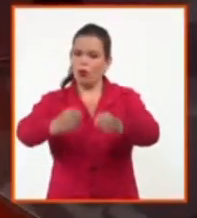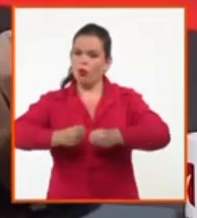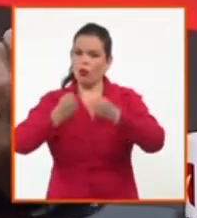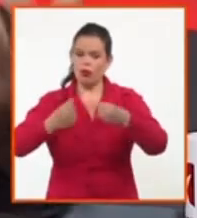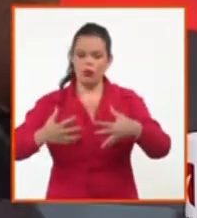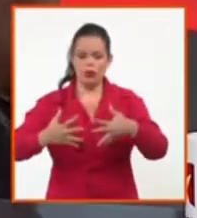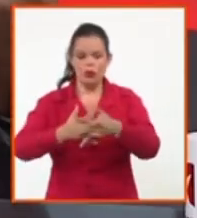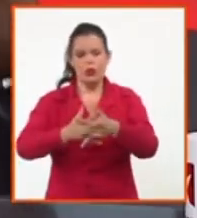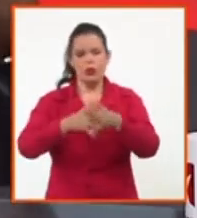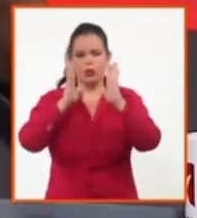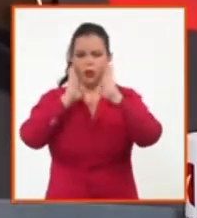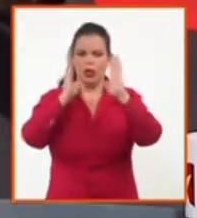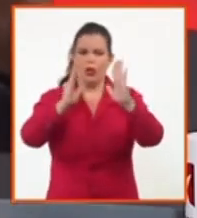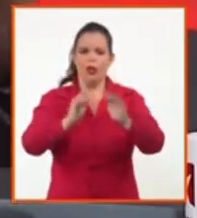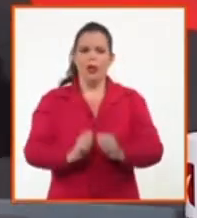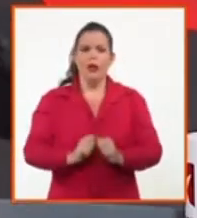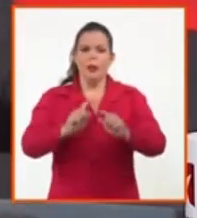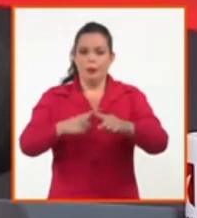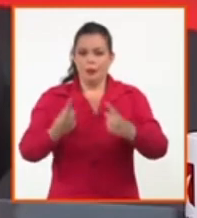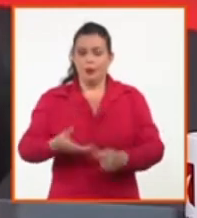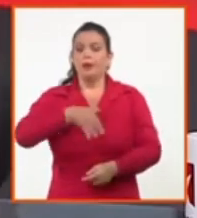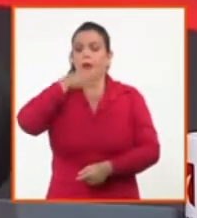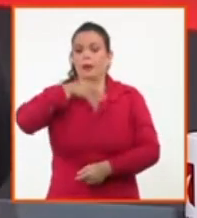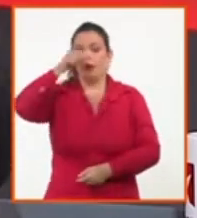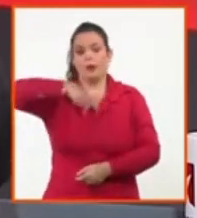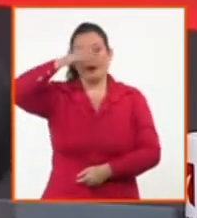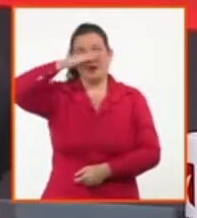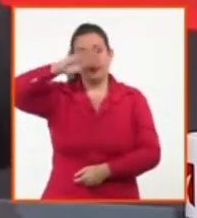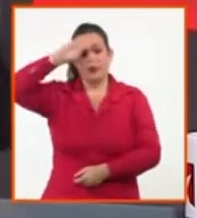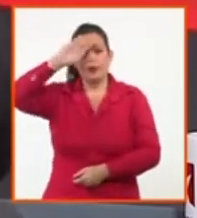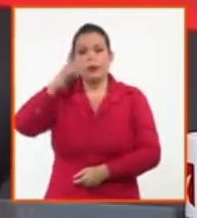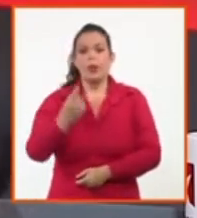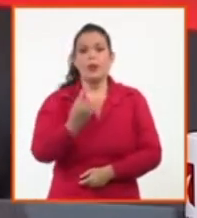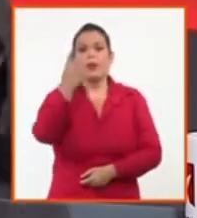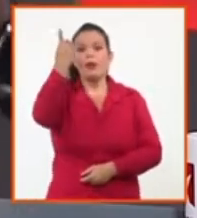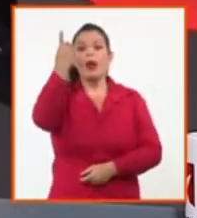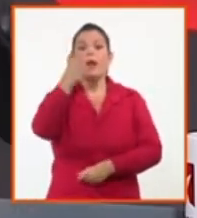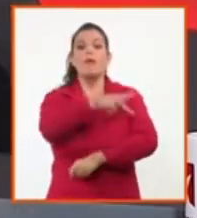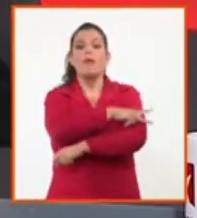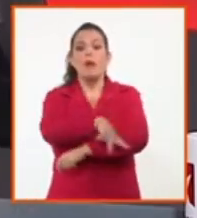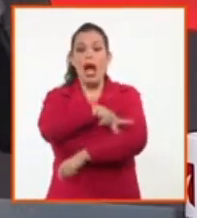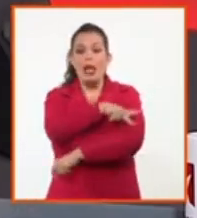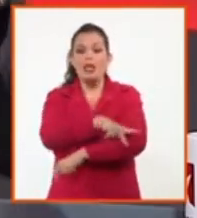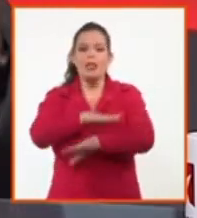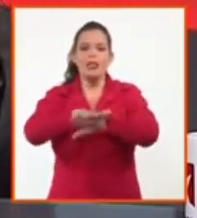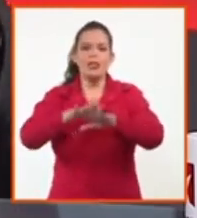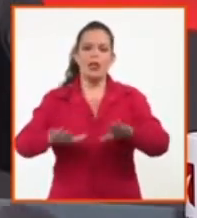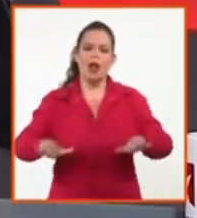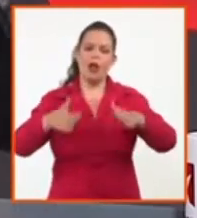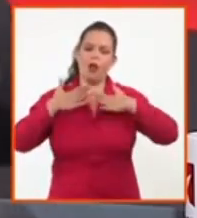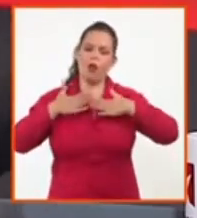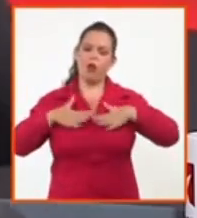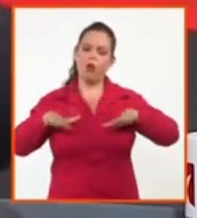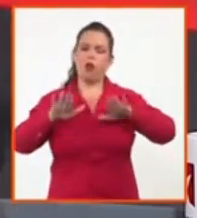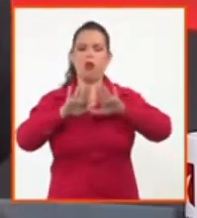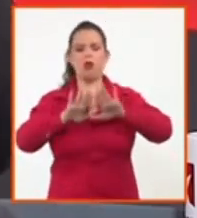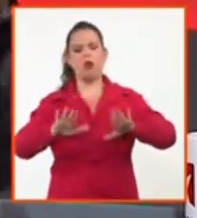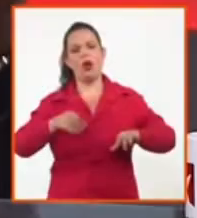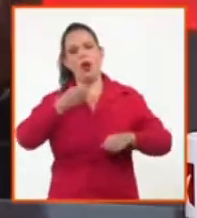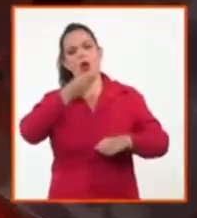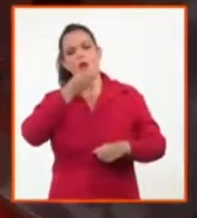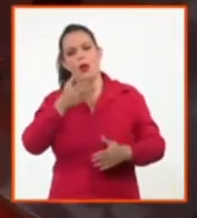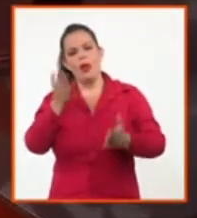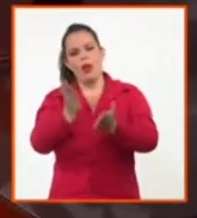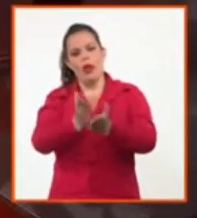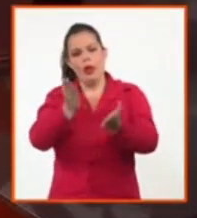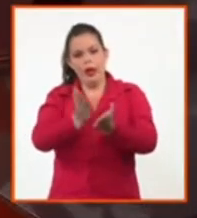cuando decimos que Cuba es el primer país del mundo que pudo mandar a sus niños a la escuela con la tranquilidad de que sus